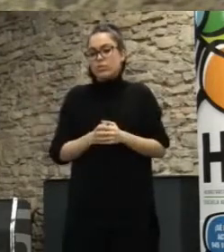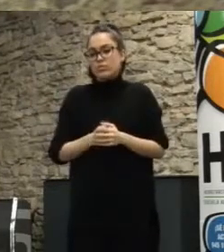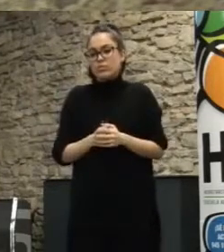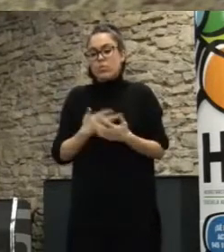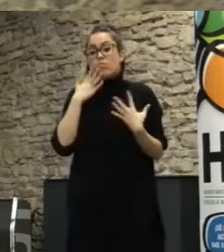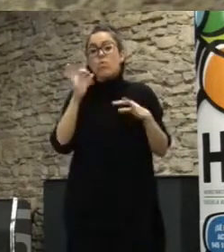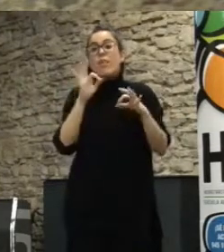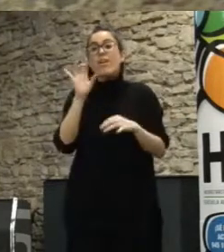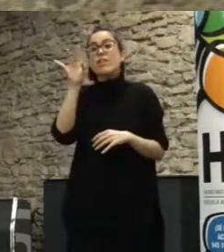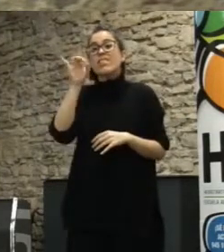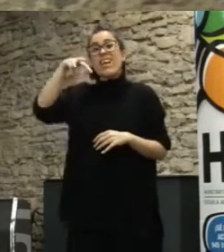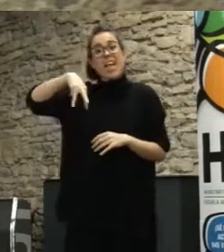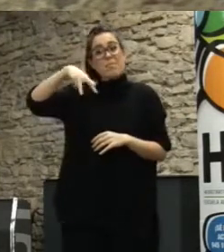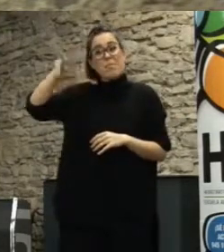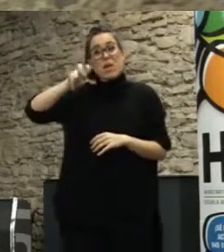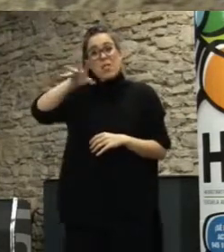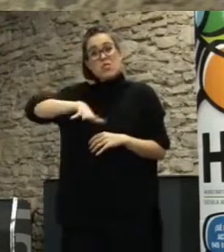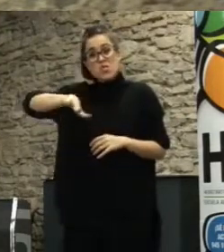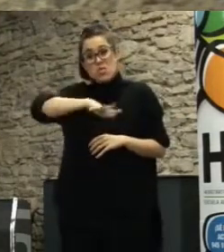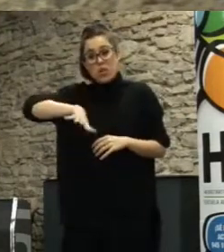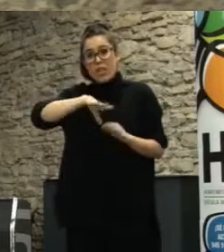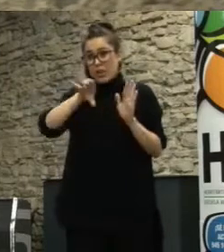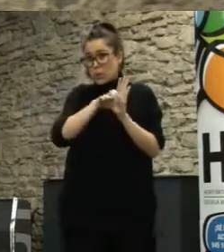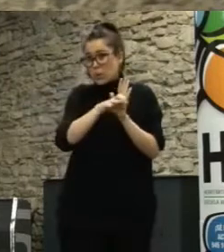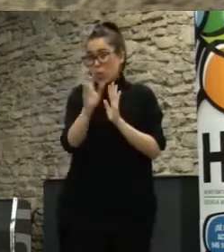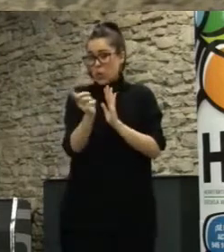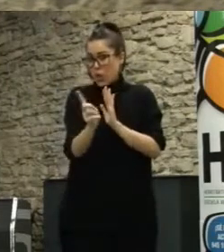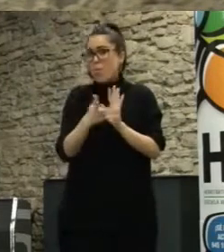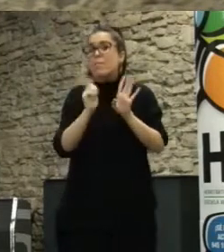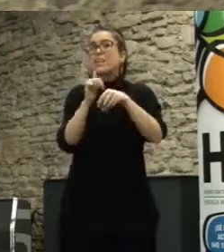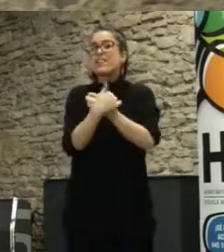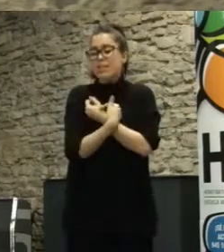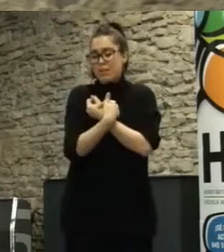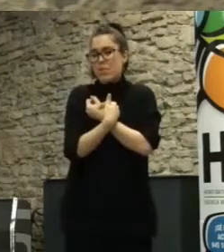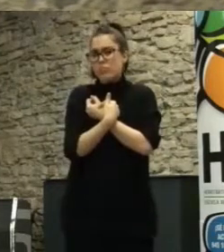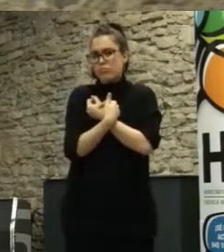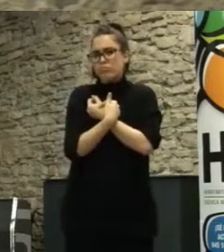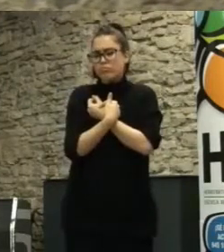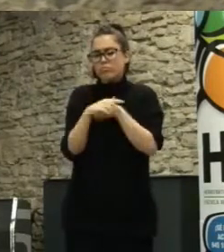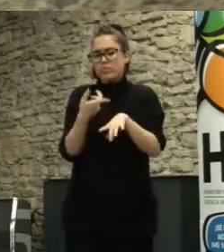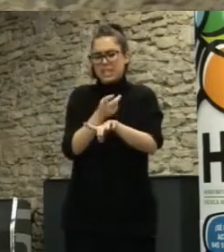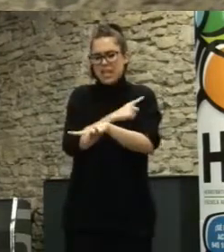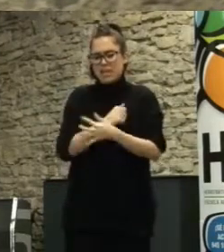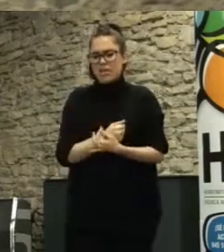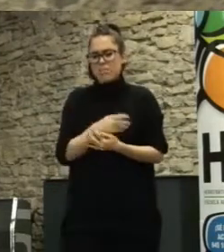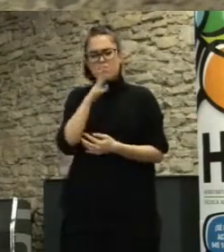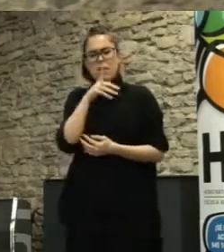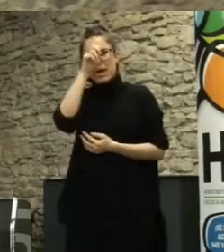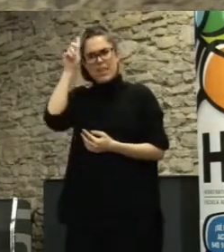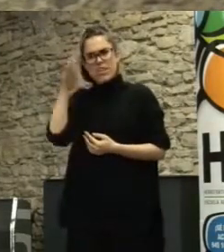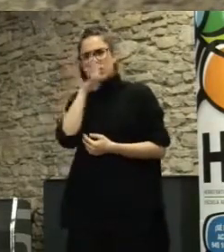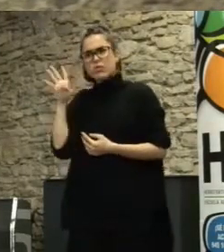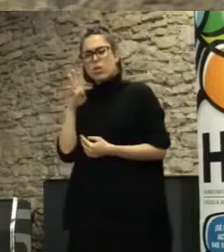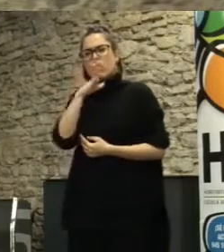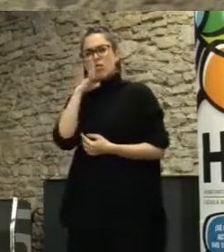o no venía de la institución y era una participación más masiva todavía que en Madrid hace cuatro o cinco años no sé si os